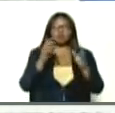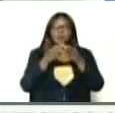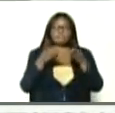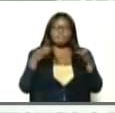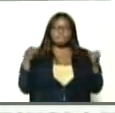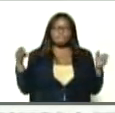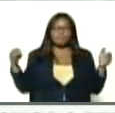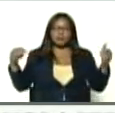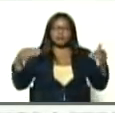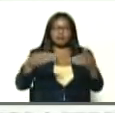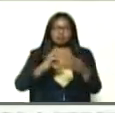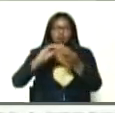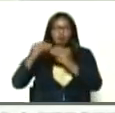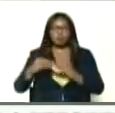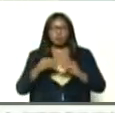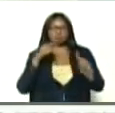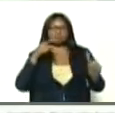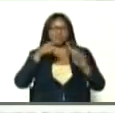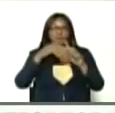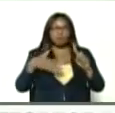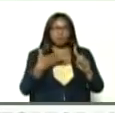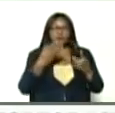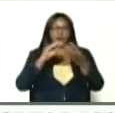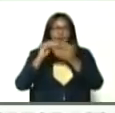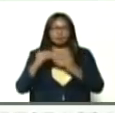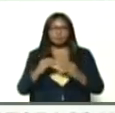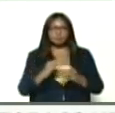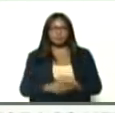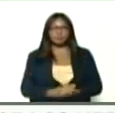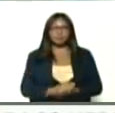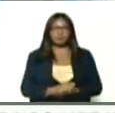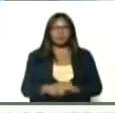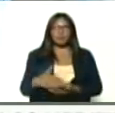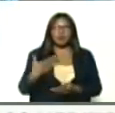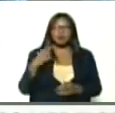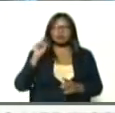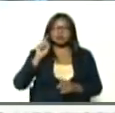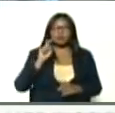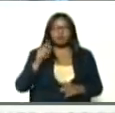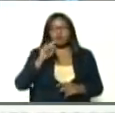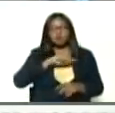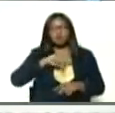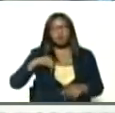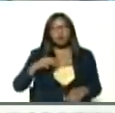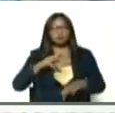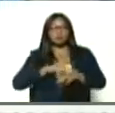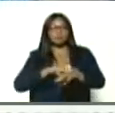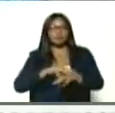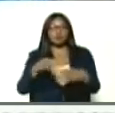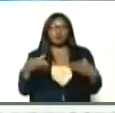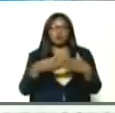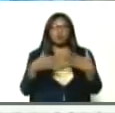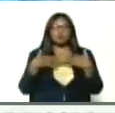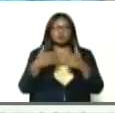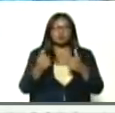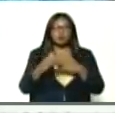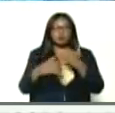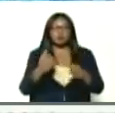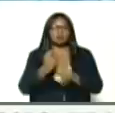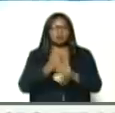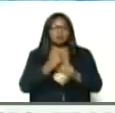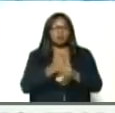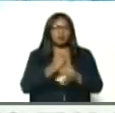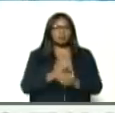adecuados, para estar al fin, tiene todo, lo necesario, para que también, nuestros médicos, nuestro equipo de salud, pueda estar trabajando,